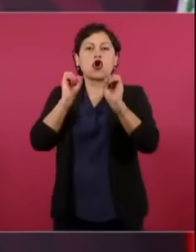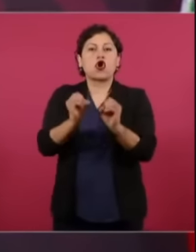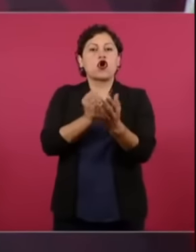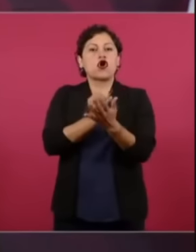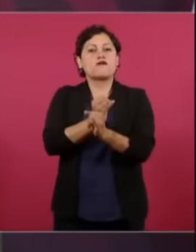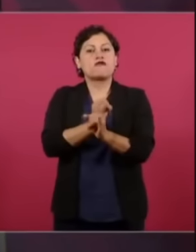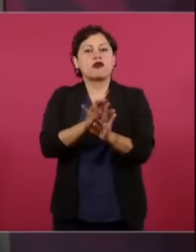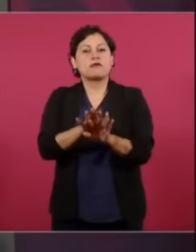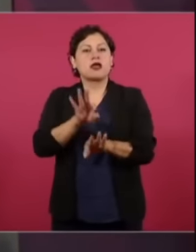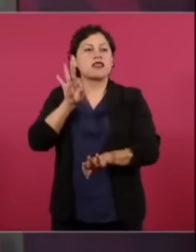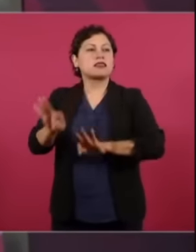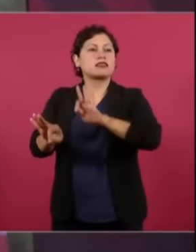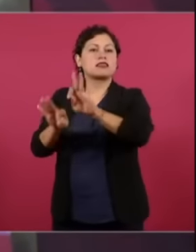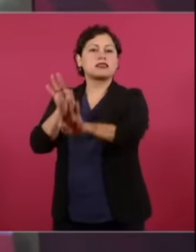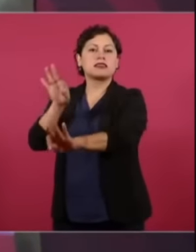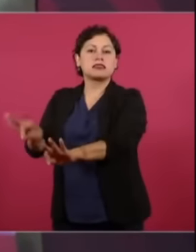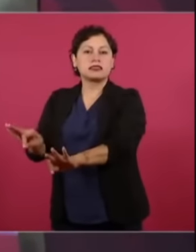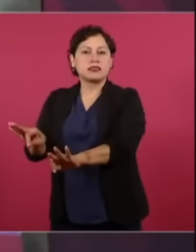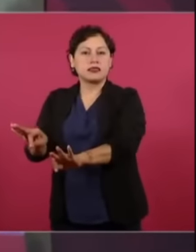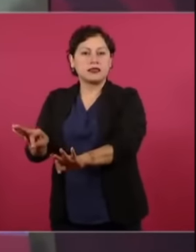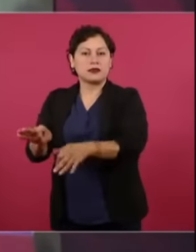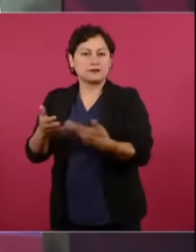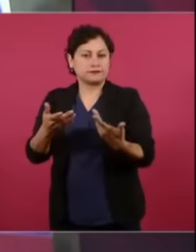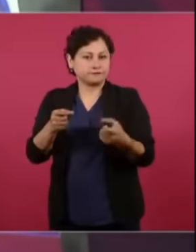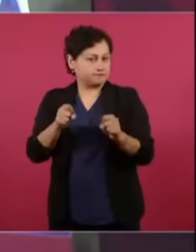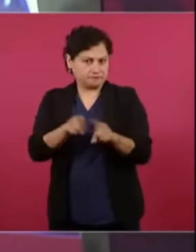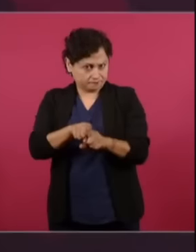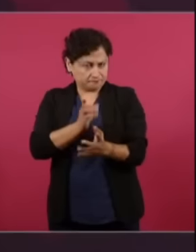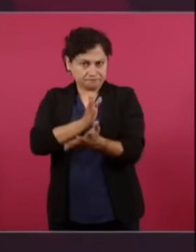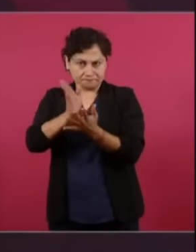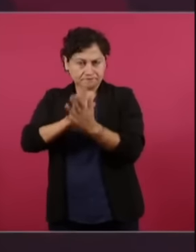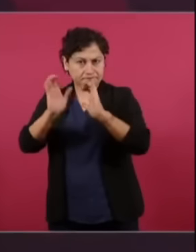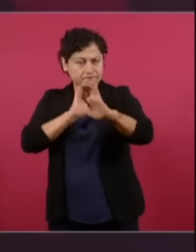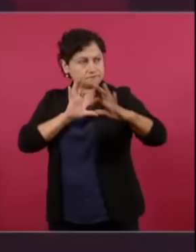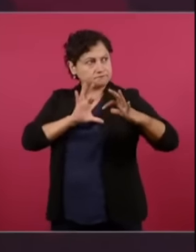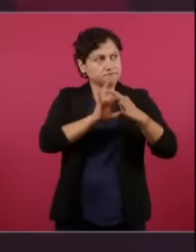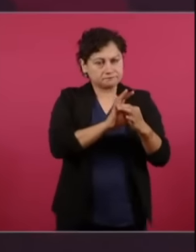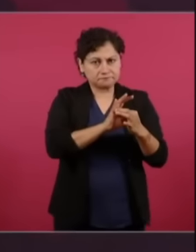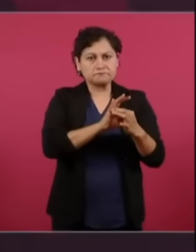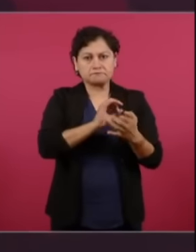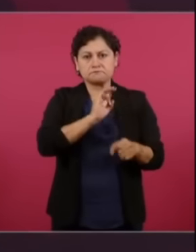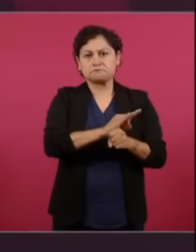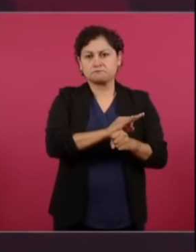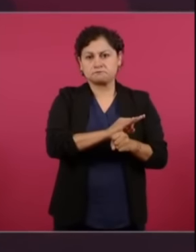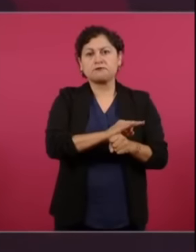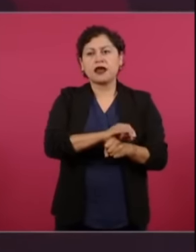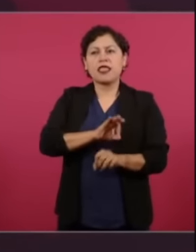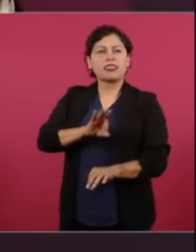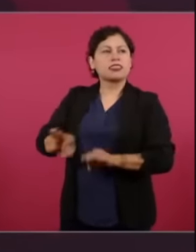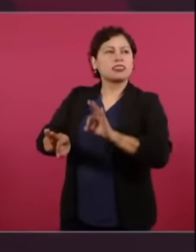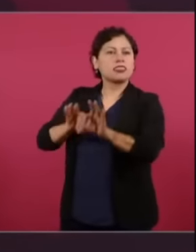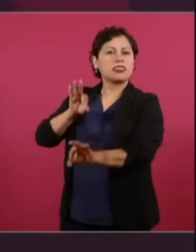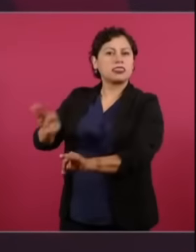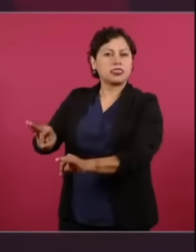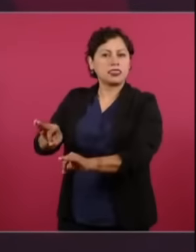información al servicio del conservadurismo iban a poder